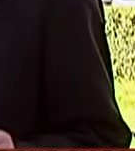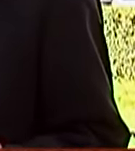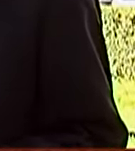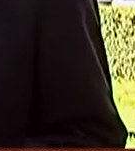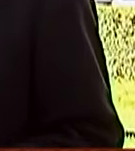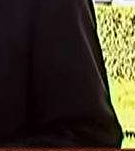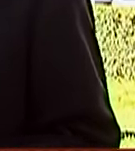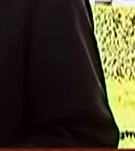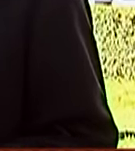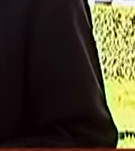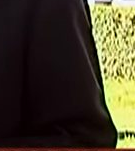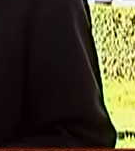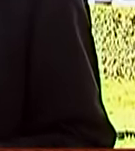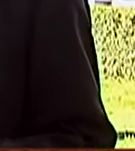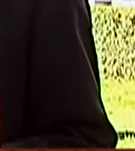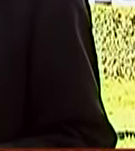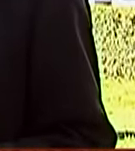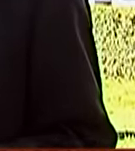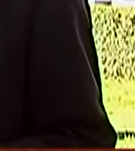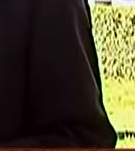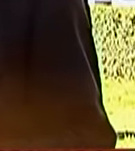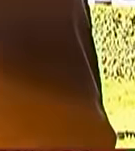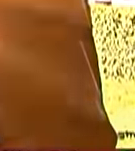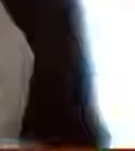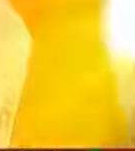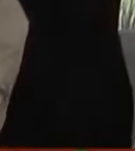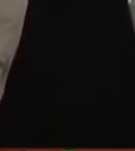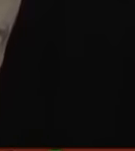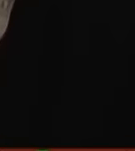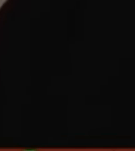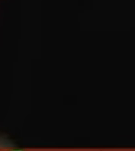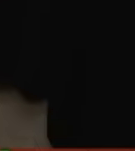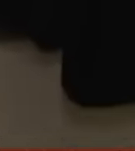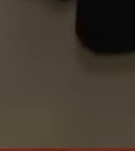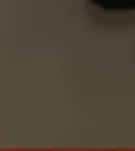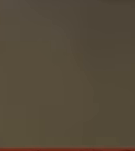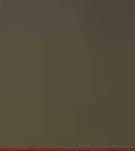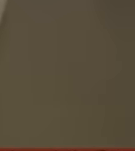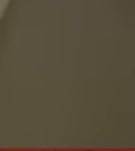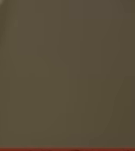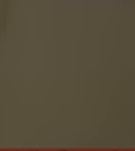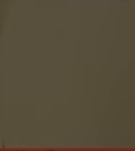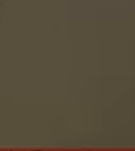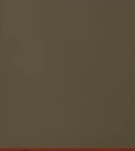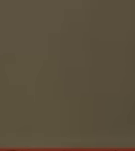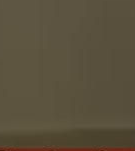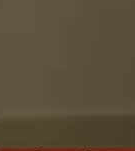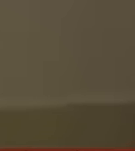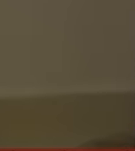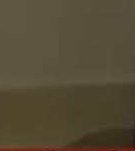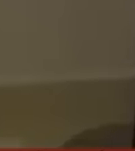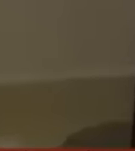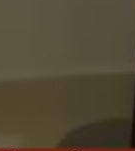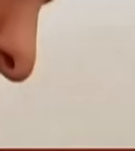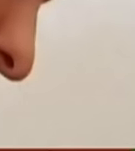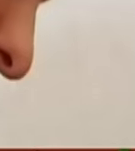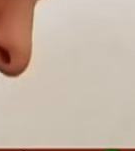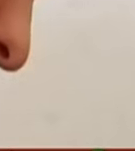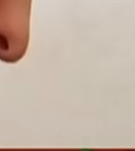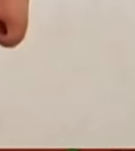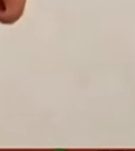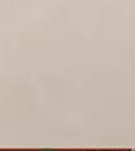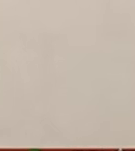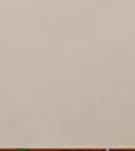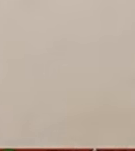tú eres detectado como hipertenso y estás bajo algún tratamiento médico debes de ser supervisado para saber si estás logrando una